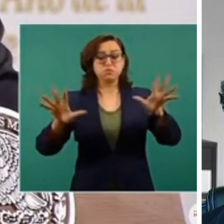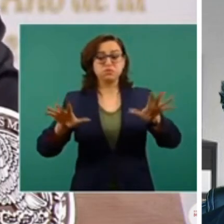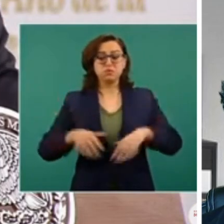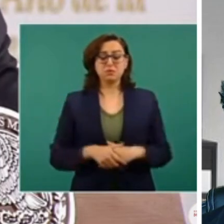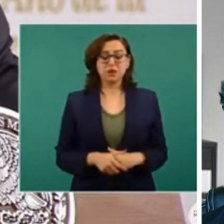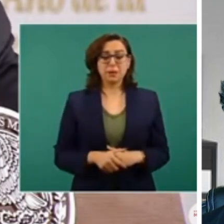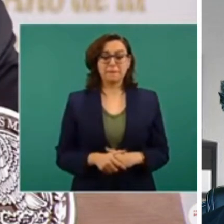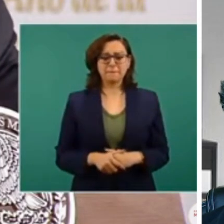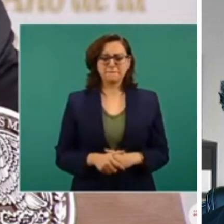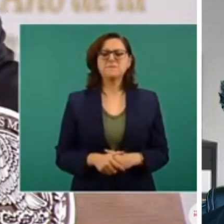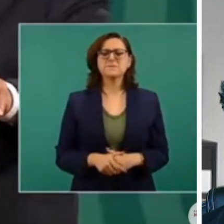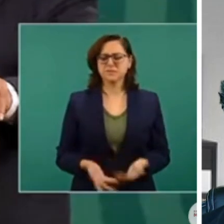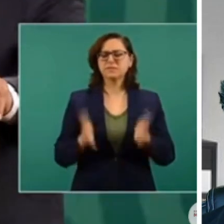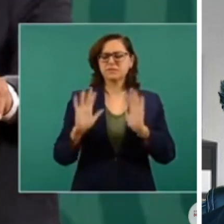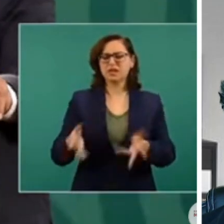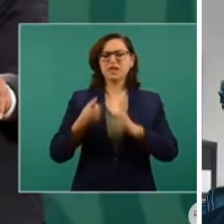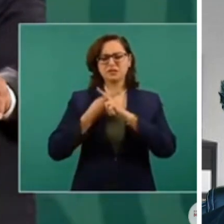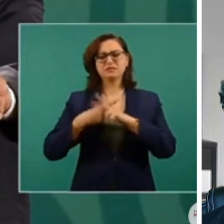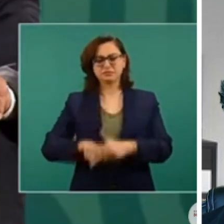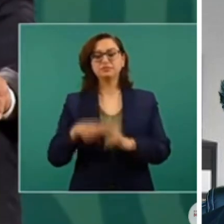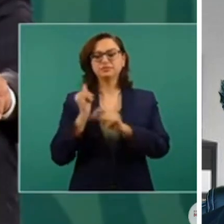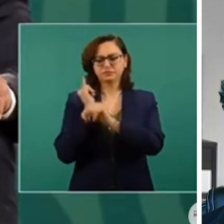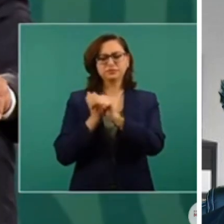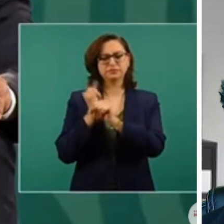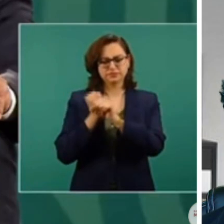Pues sí, se está haciendo la investigación. Pero yo a lo que voy